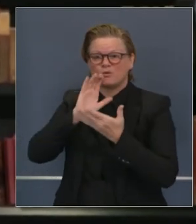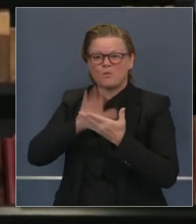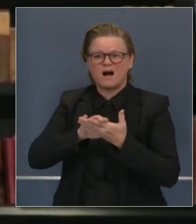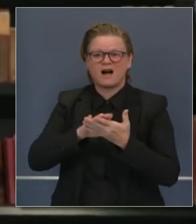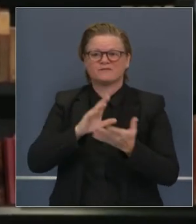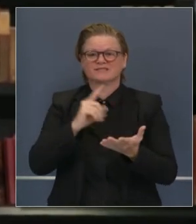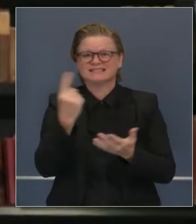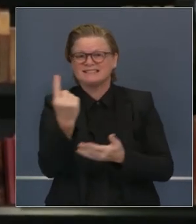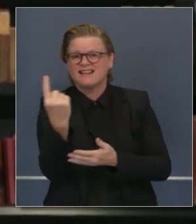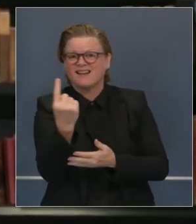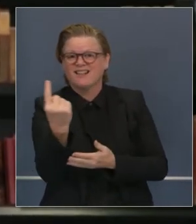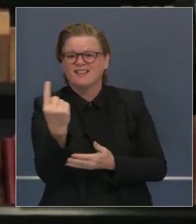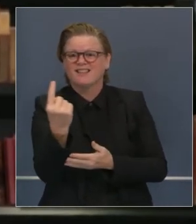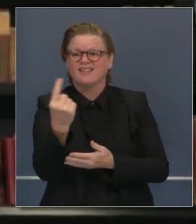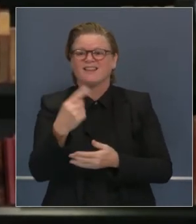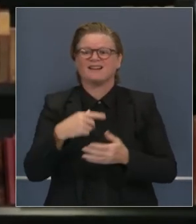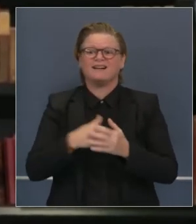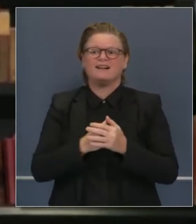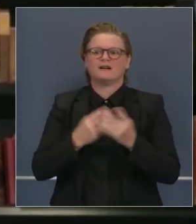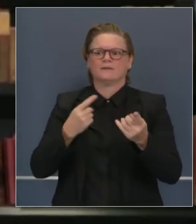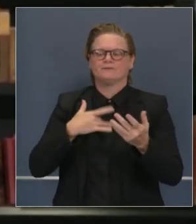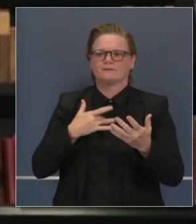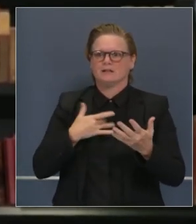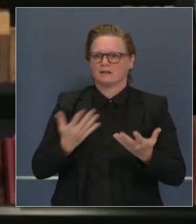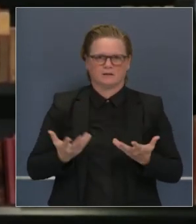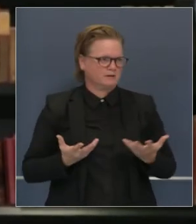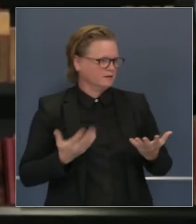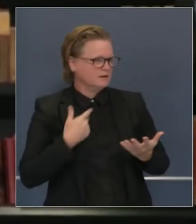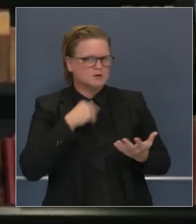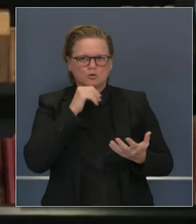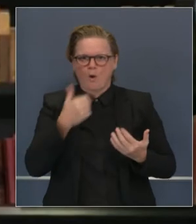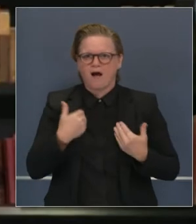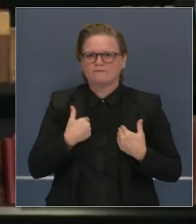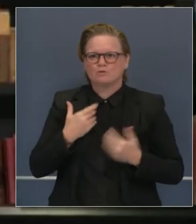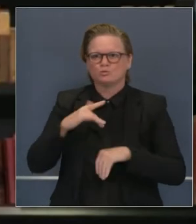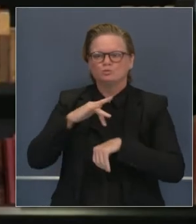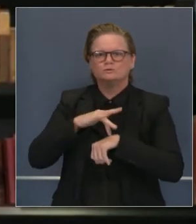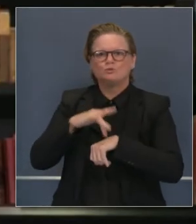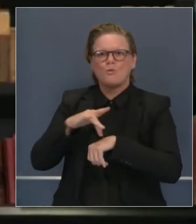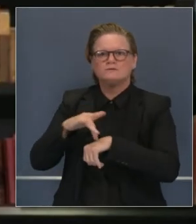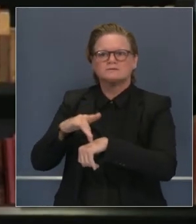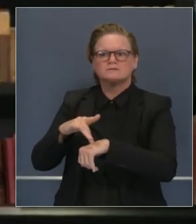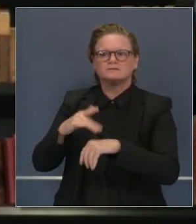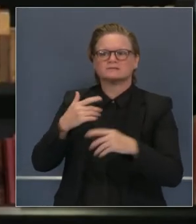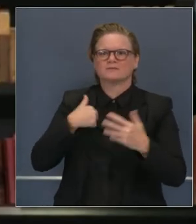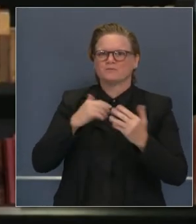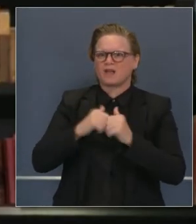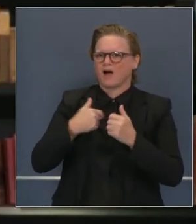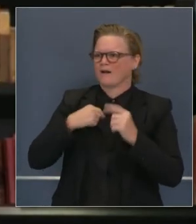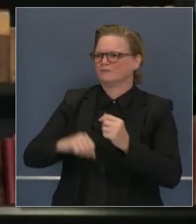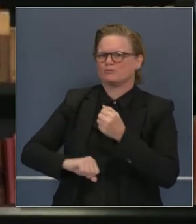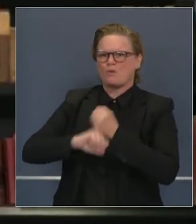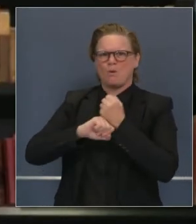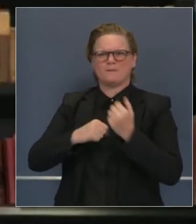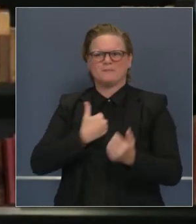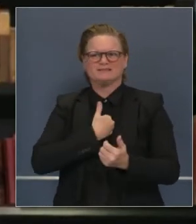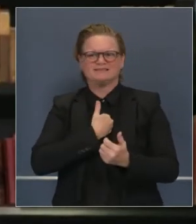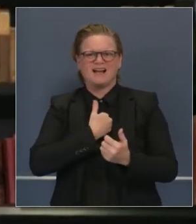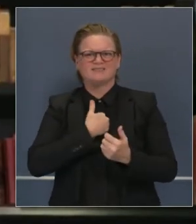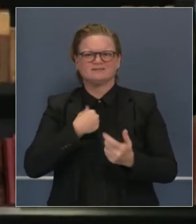tienen el apoyo que tienen otros para estar en esa cuarentena. Así que quiero extenderles